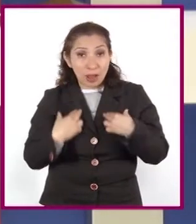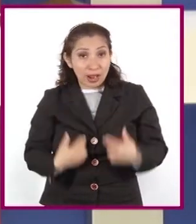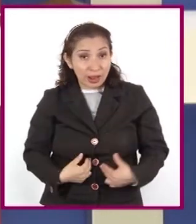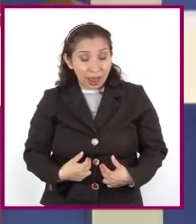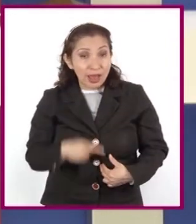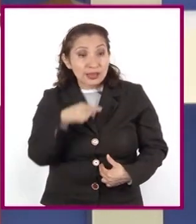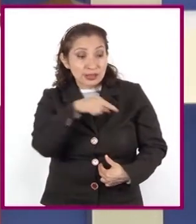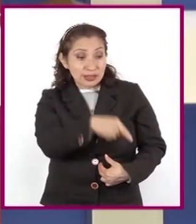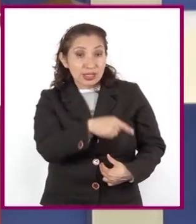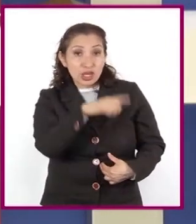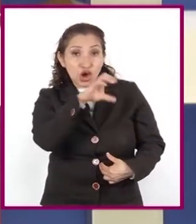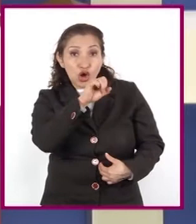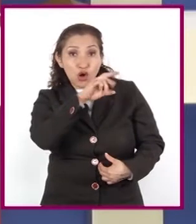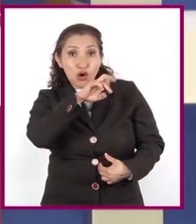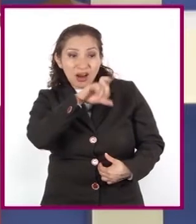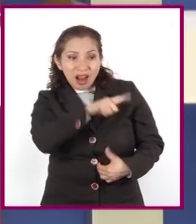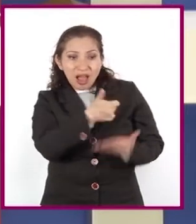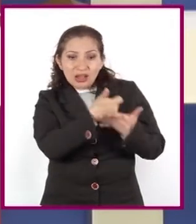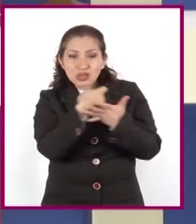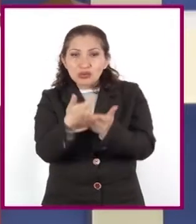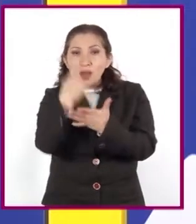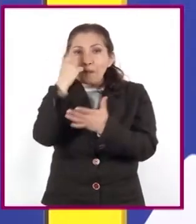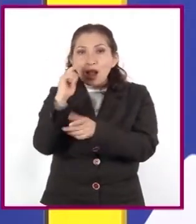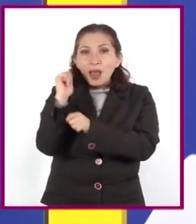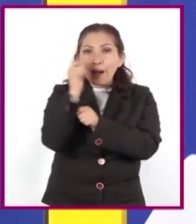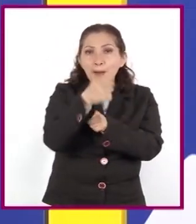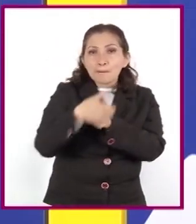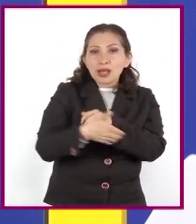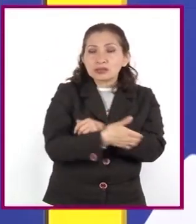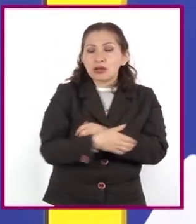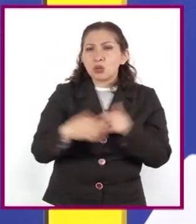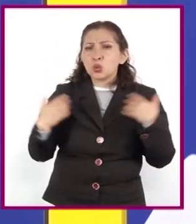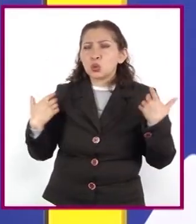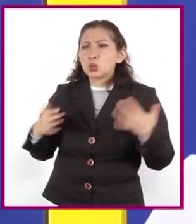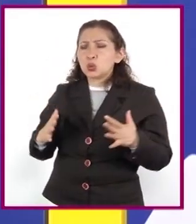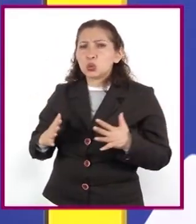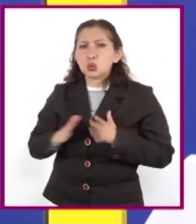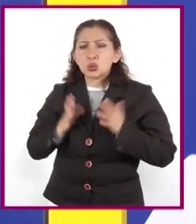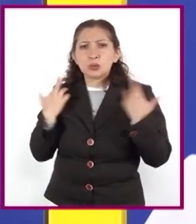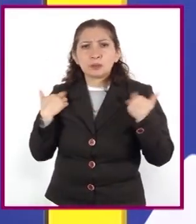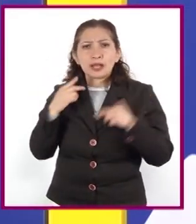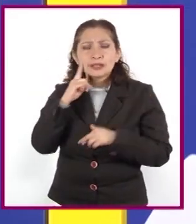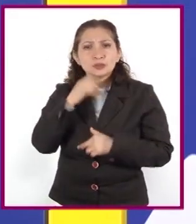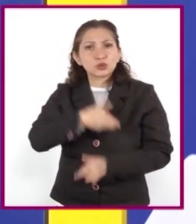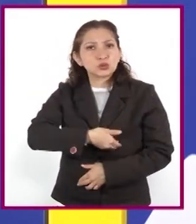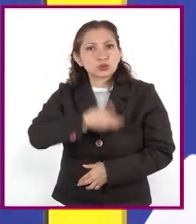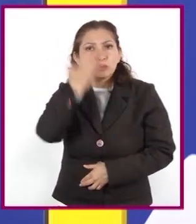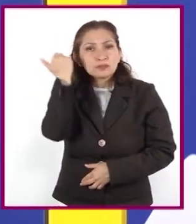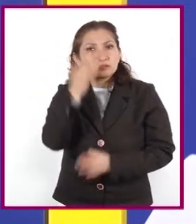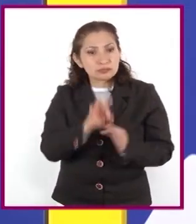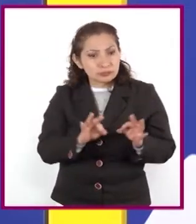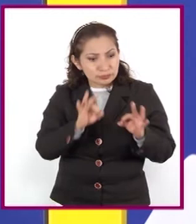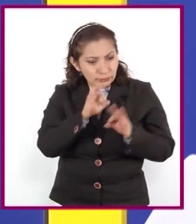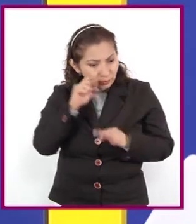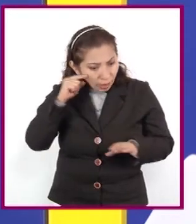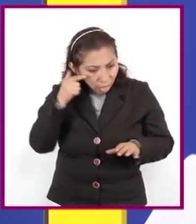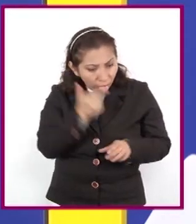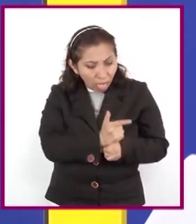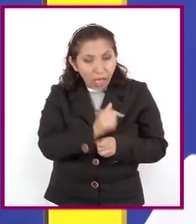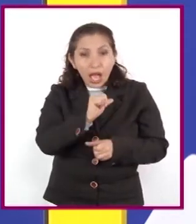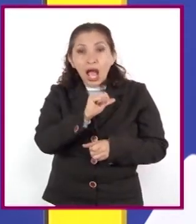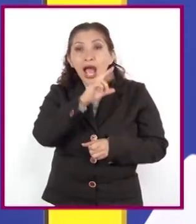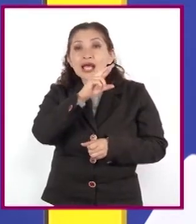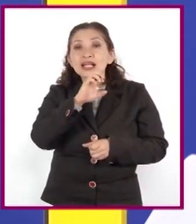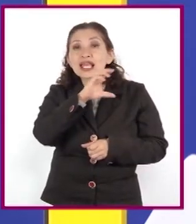Y son de gran importancia para la pesca. Impresionante, maestra. No sabía la importancia de los